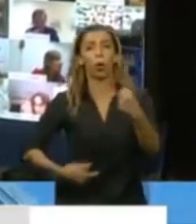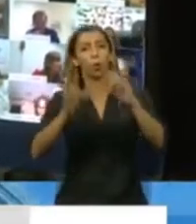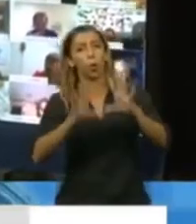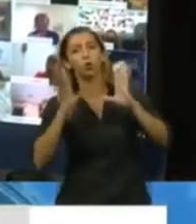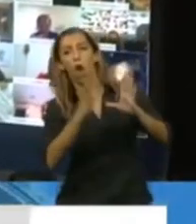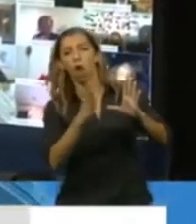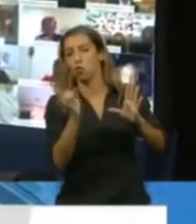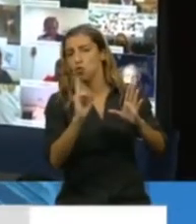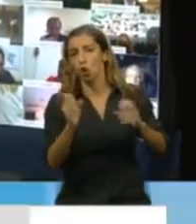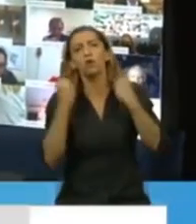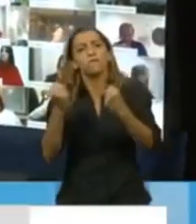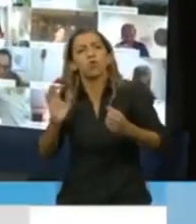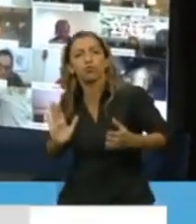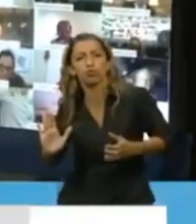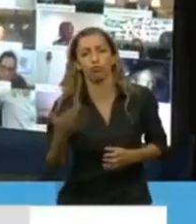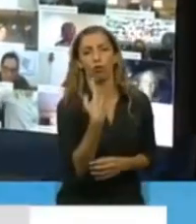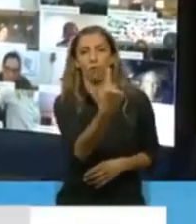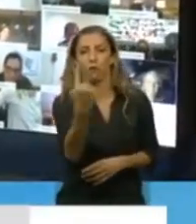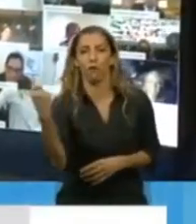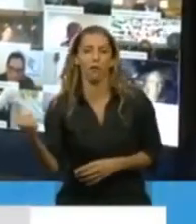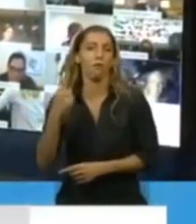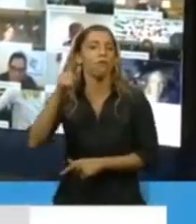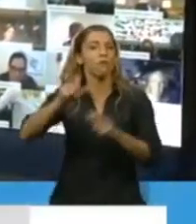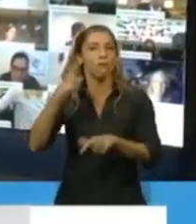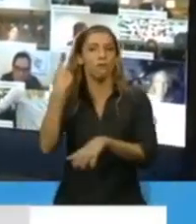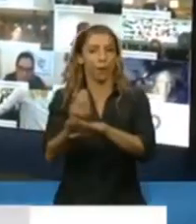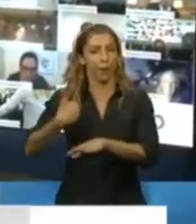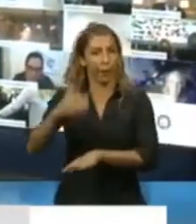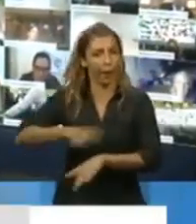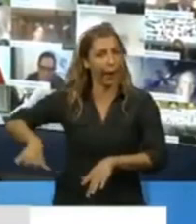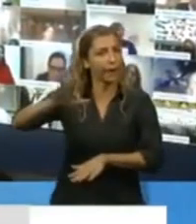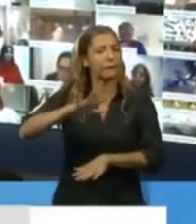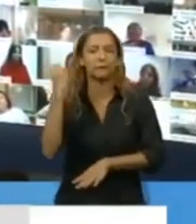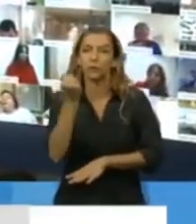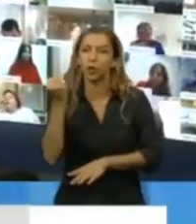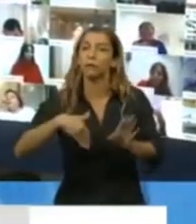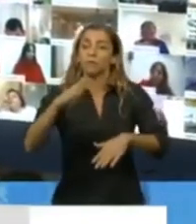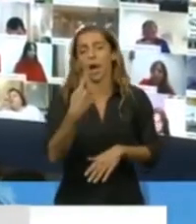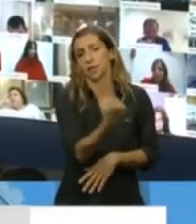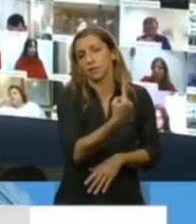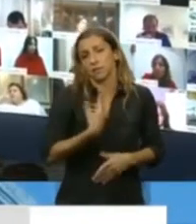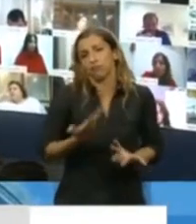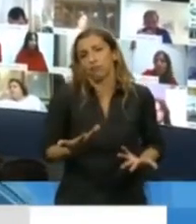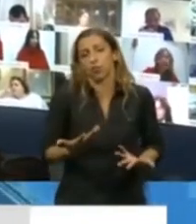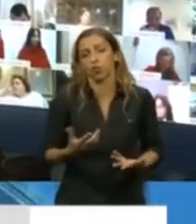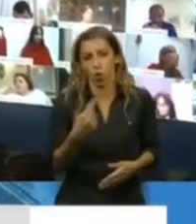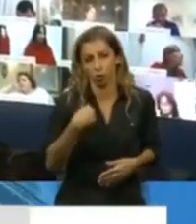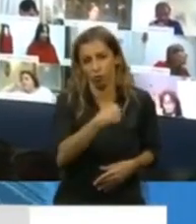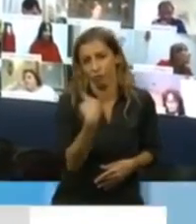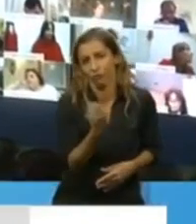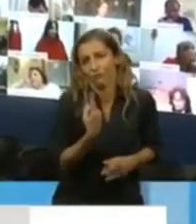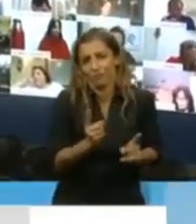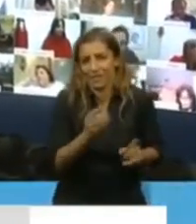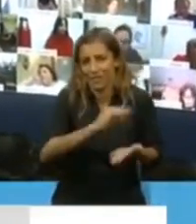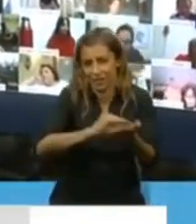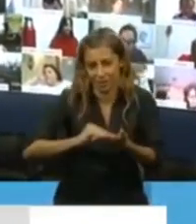de los argentinos. Ni que hablar del nuestro en particular y personal. Así que, presidente, la verdad,